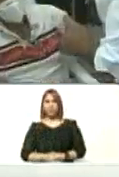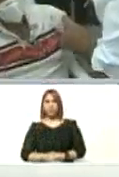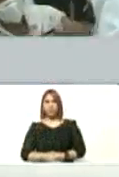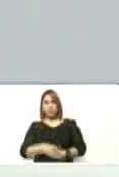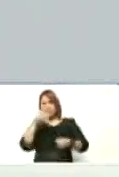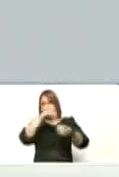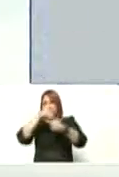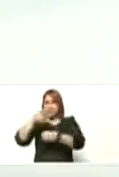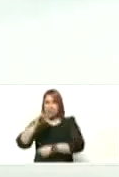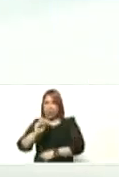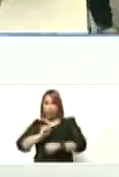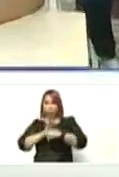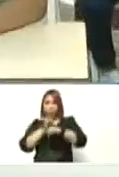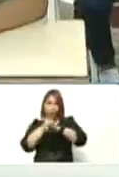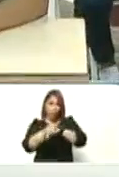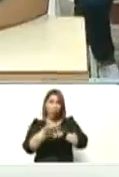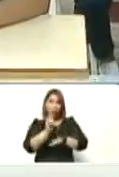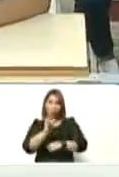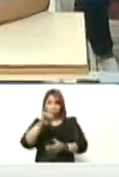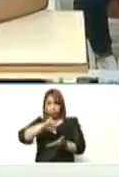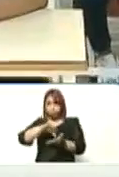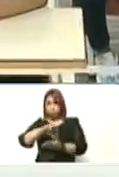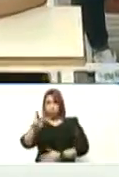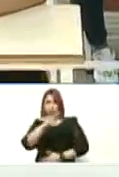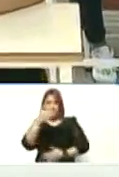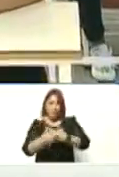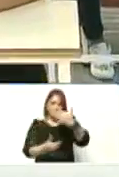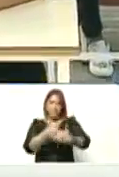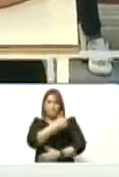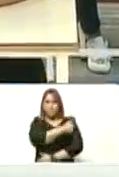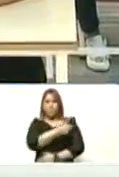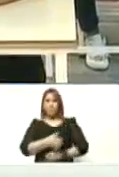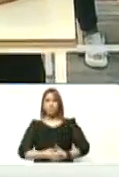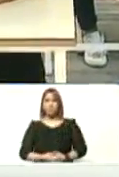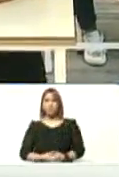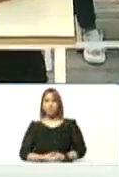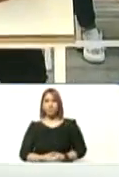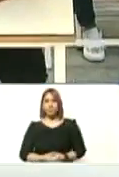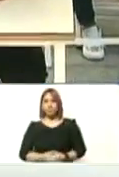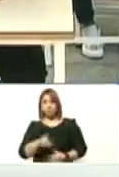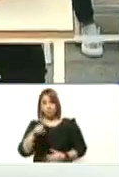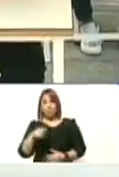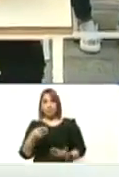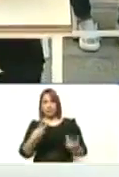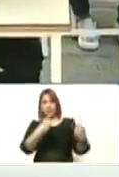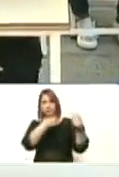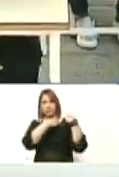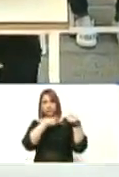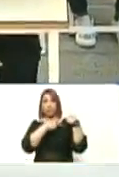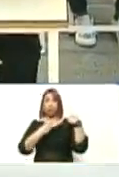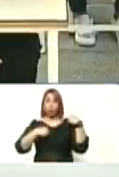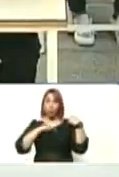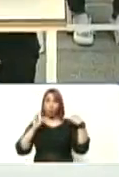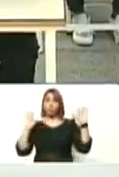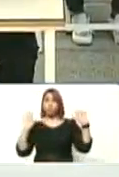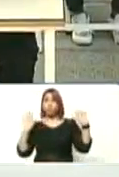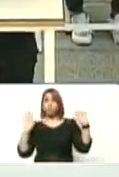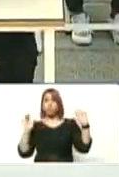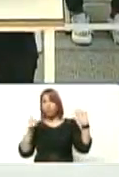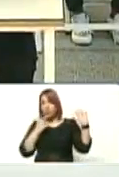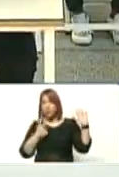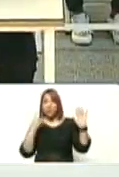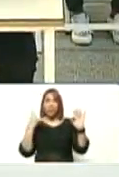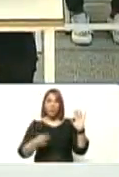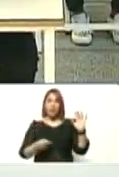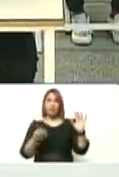datos que hay de Omicron sobre el avance de la vacunación y el papel bueno nosotros decimos que hay